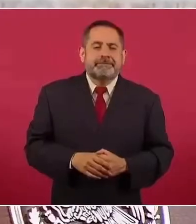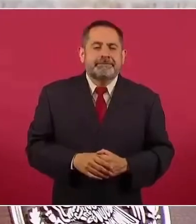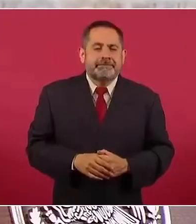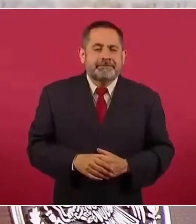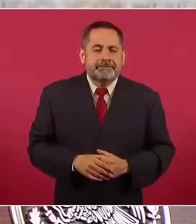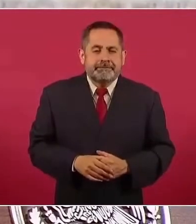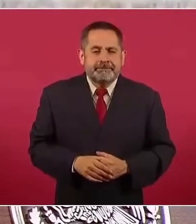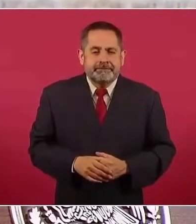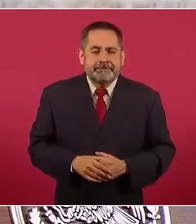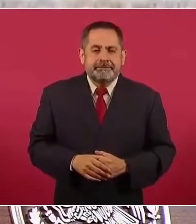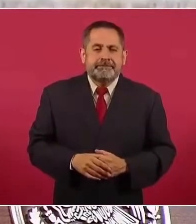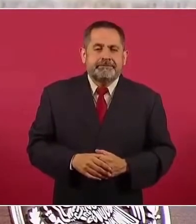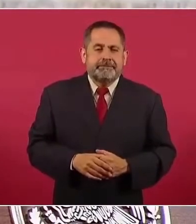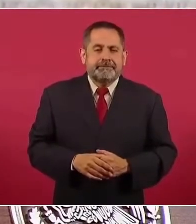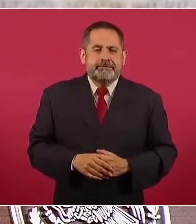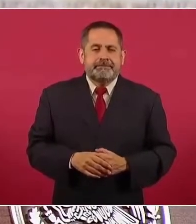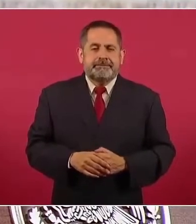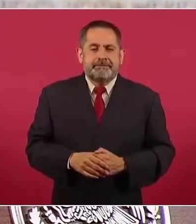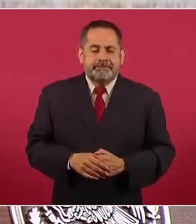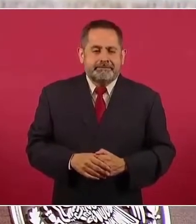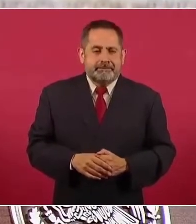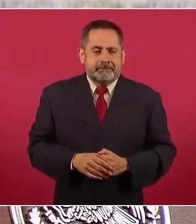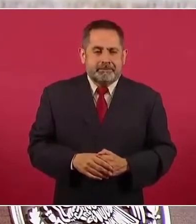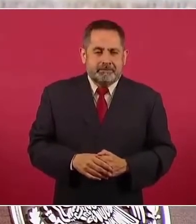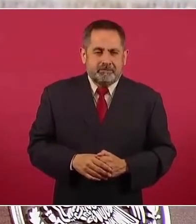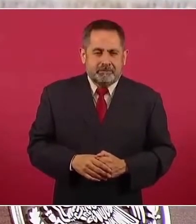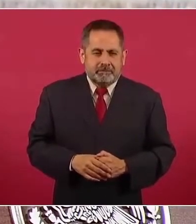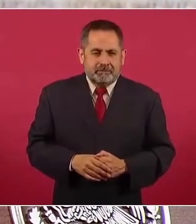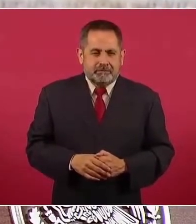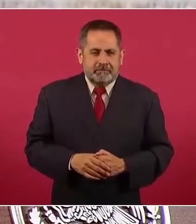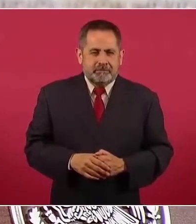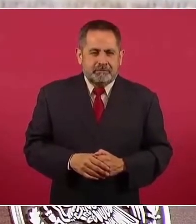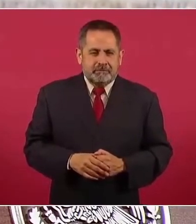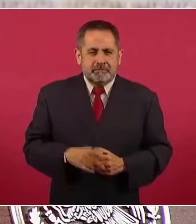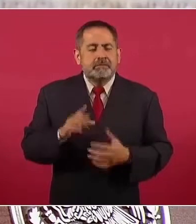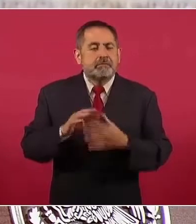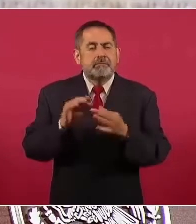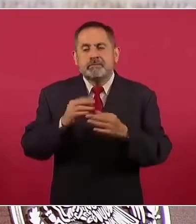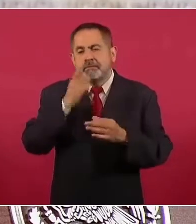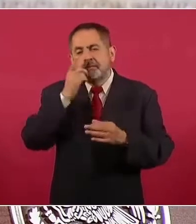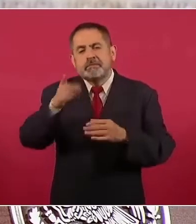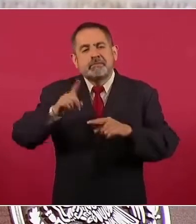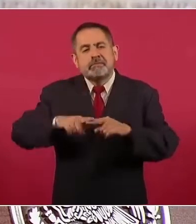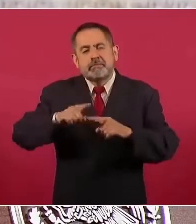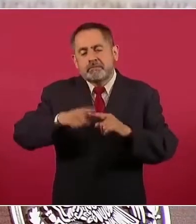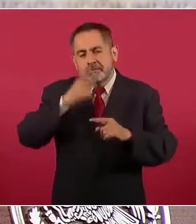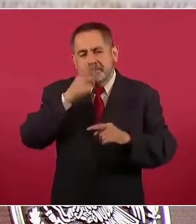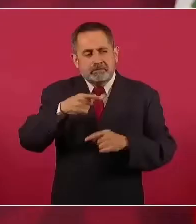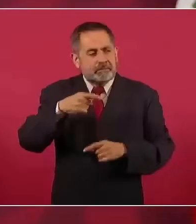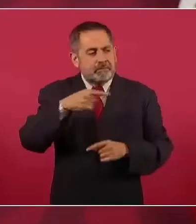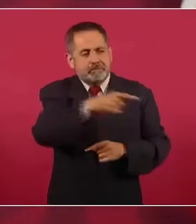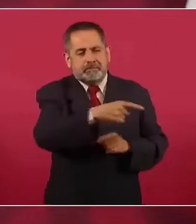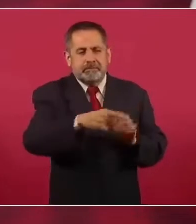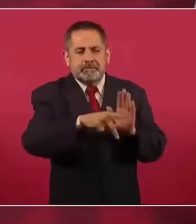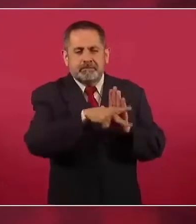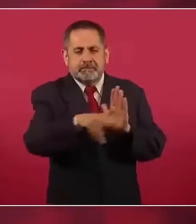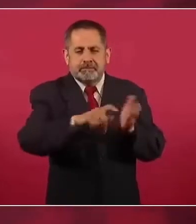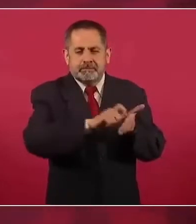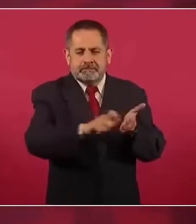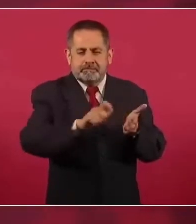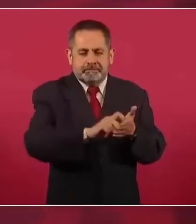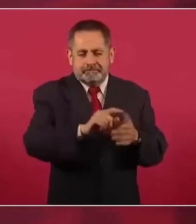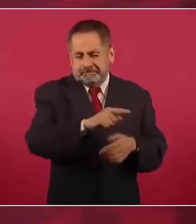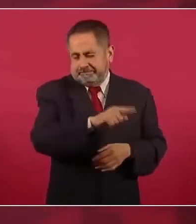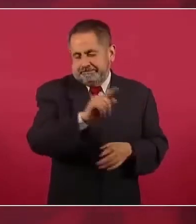Lo que escribió o dijo un periodista de estos